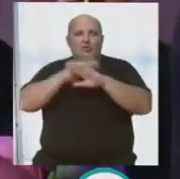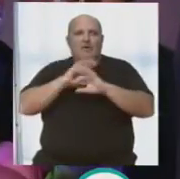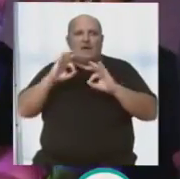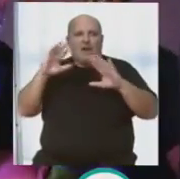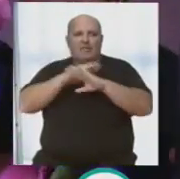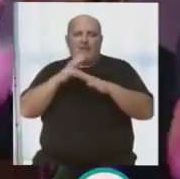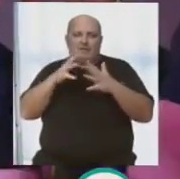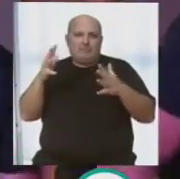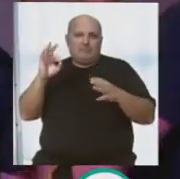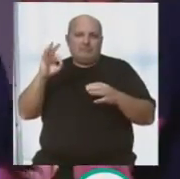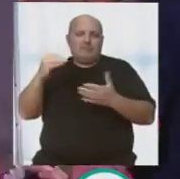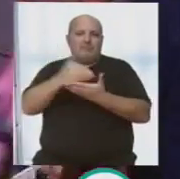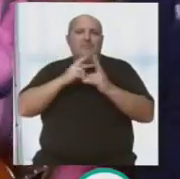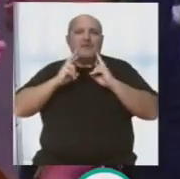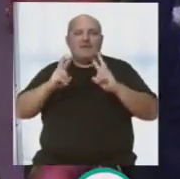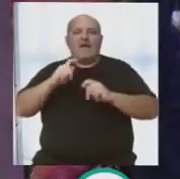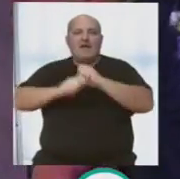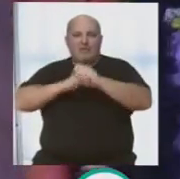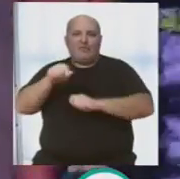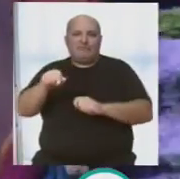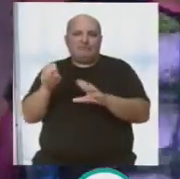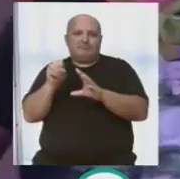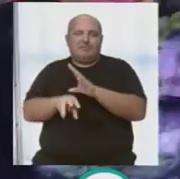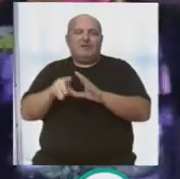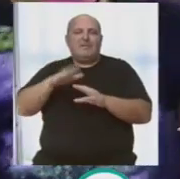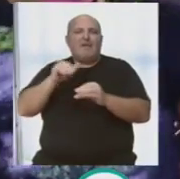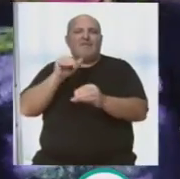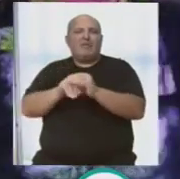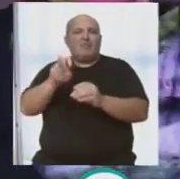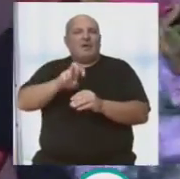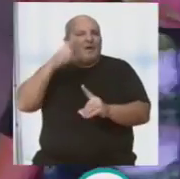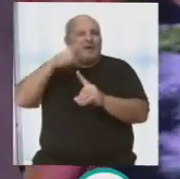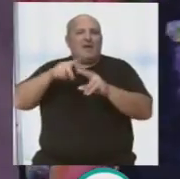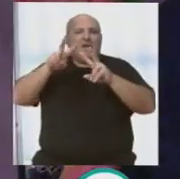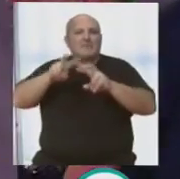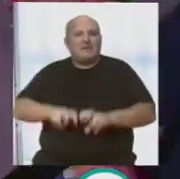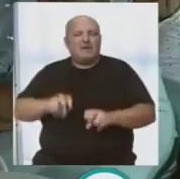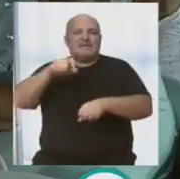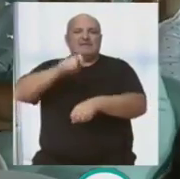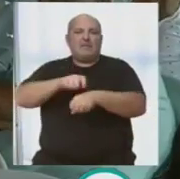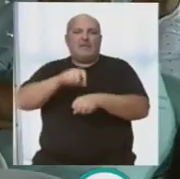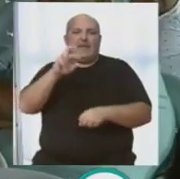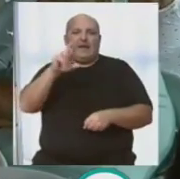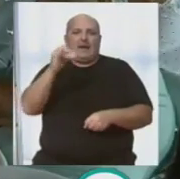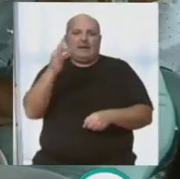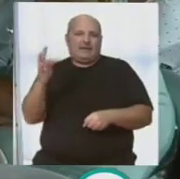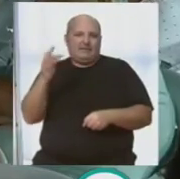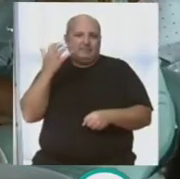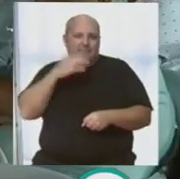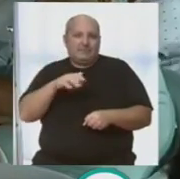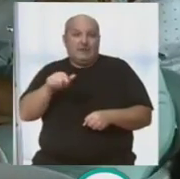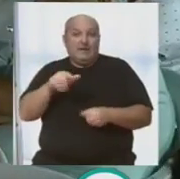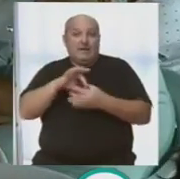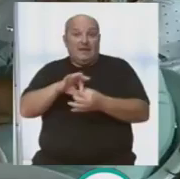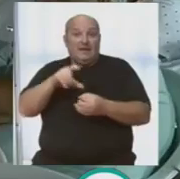grande de carnaval, a beneficio de esta asociación que recauda fondos para la investigación del síndrome de Red. Es el tercer